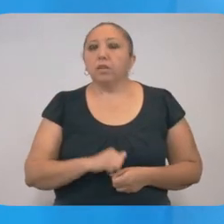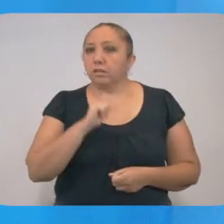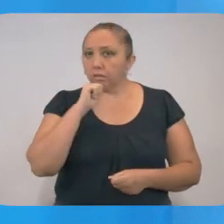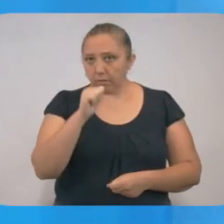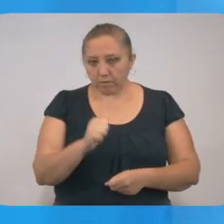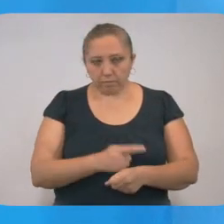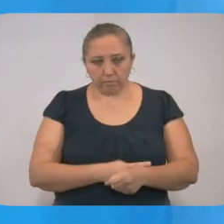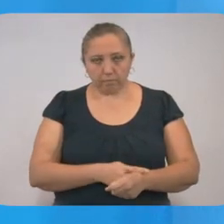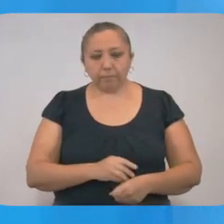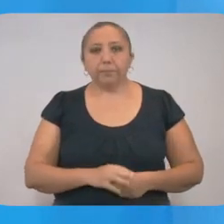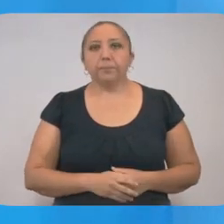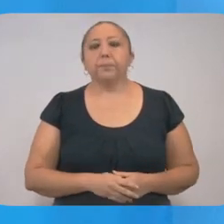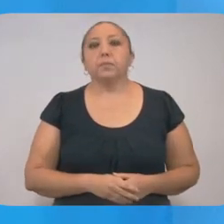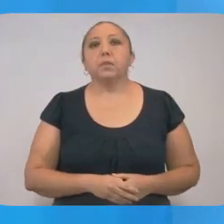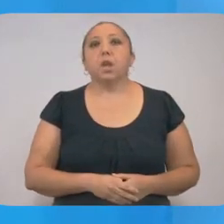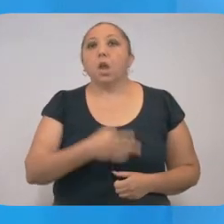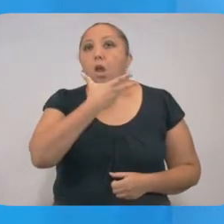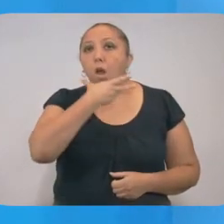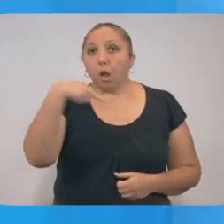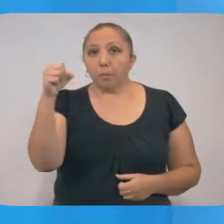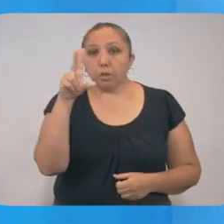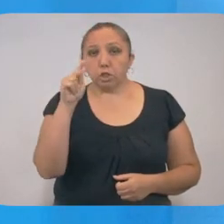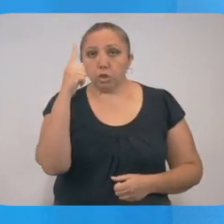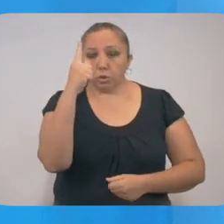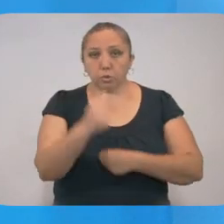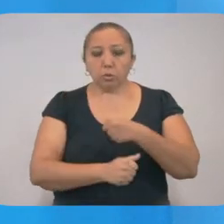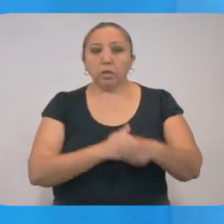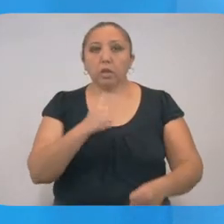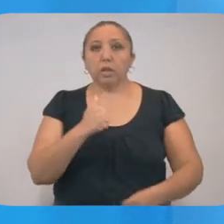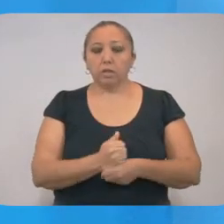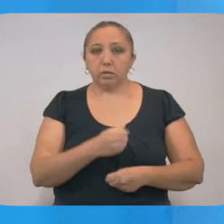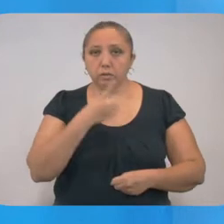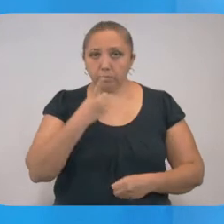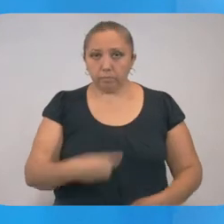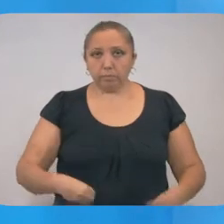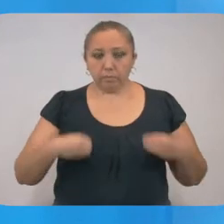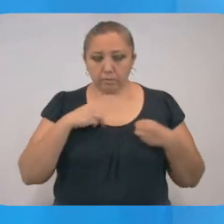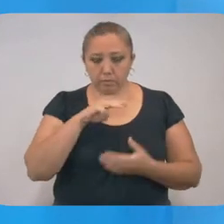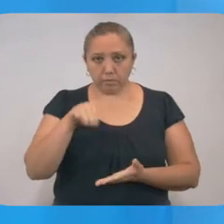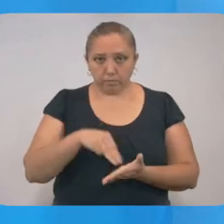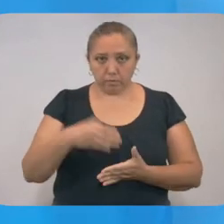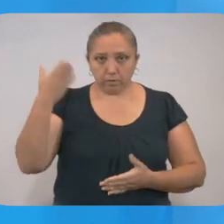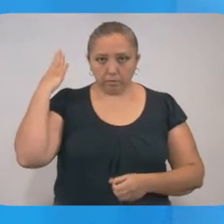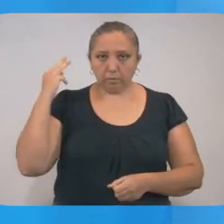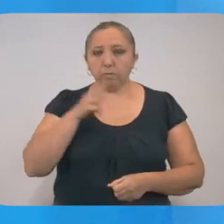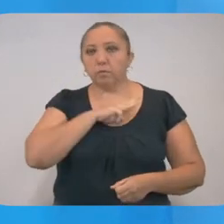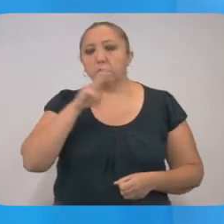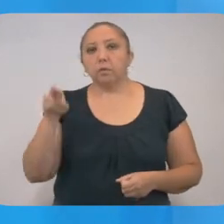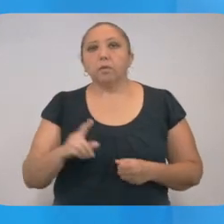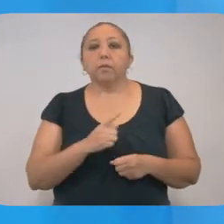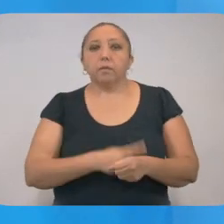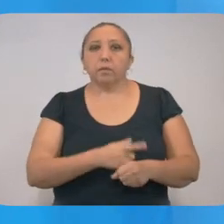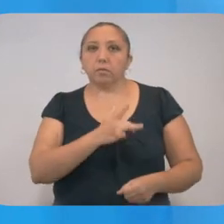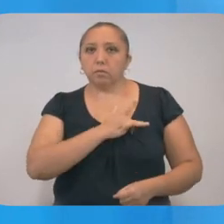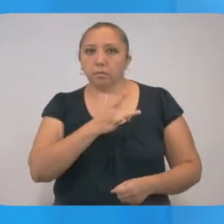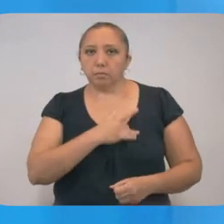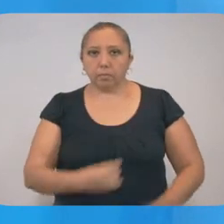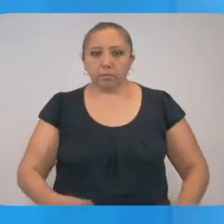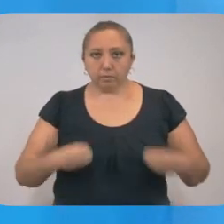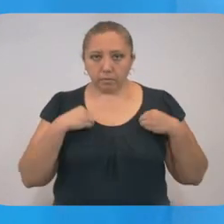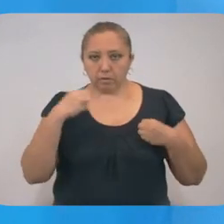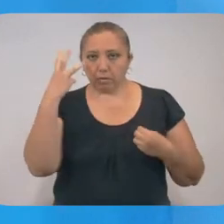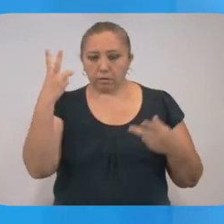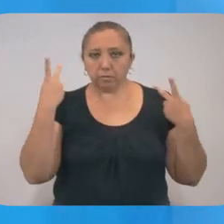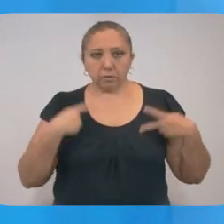reporta sin síntomas. Hombre de 81 años, originario y residente de Mérida, con enfermedad cardíaca. Vivía con tres